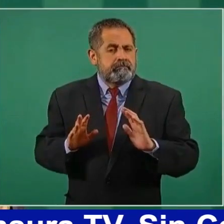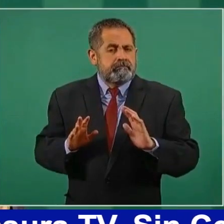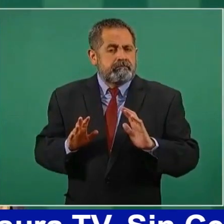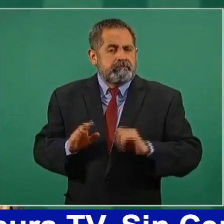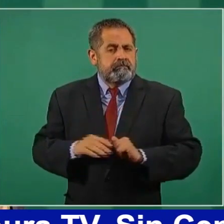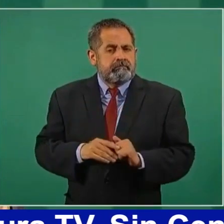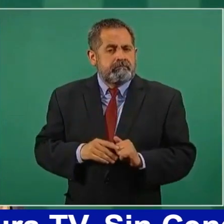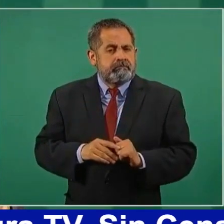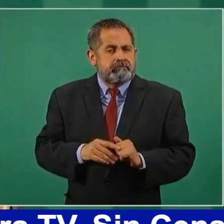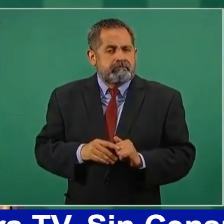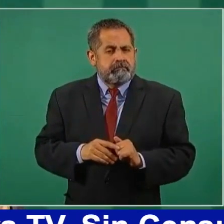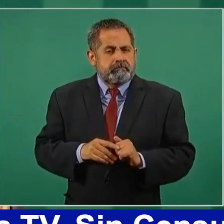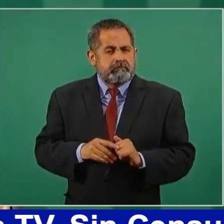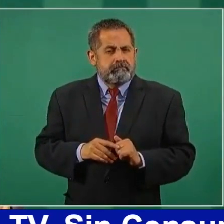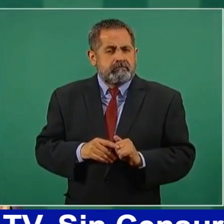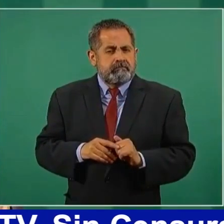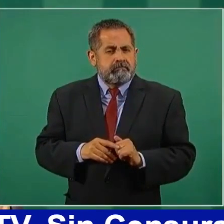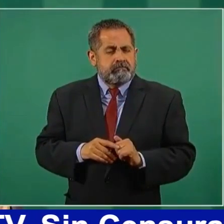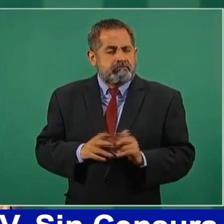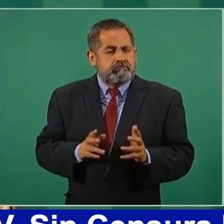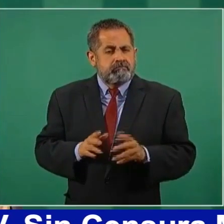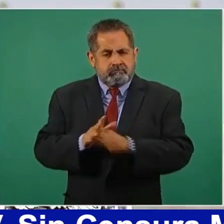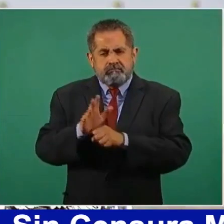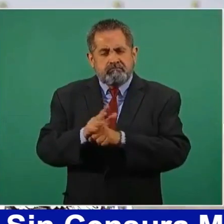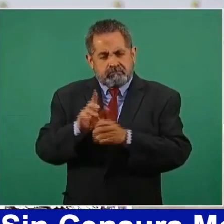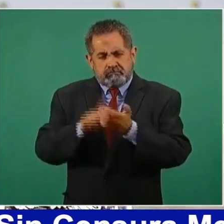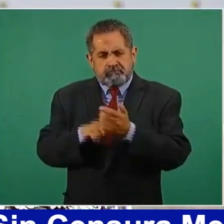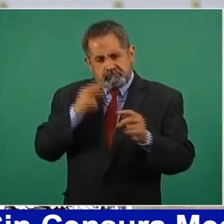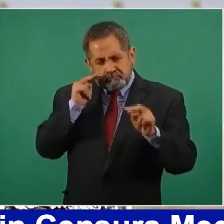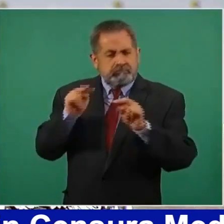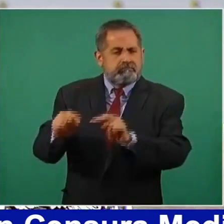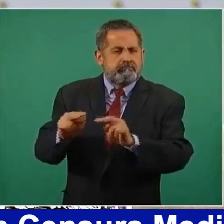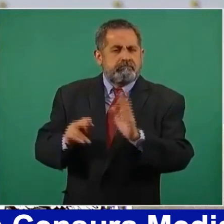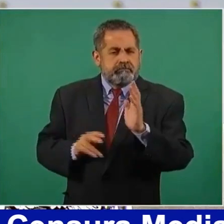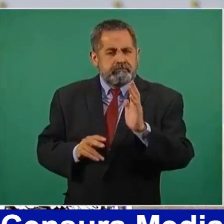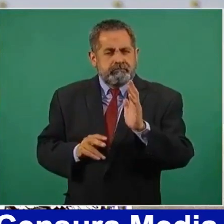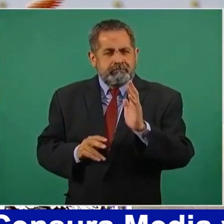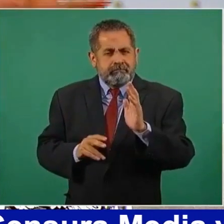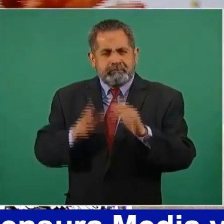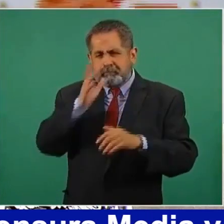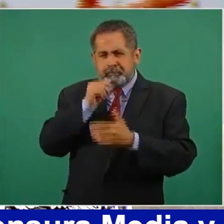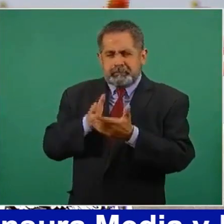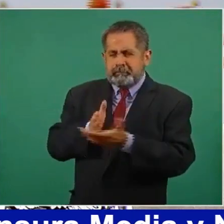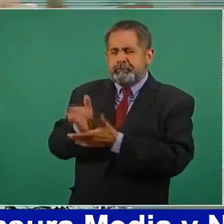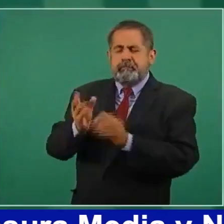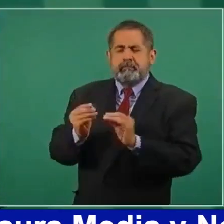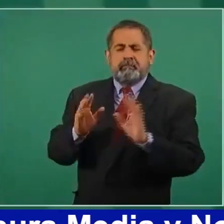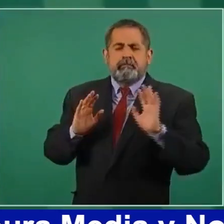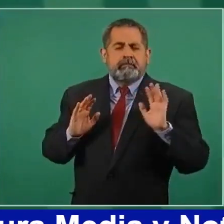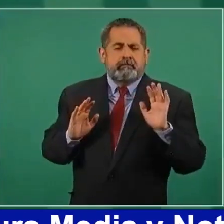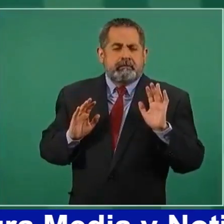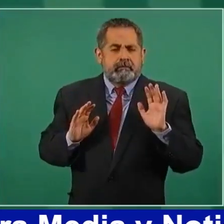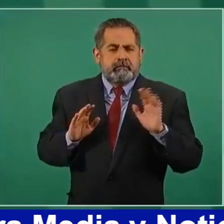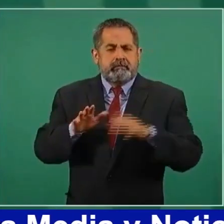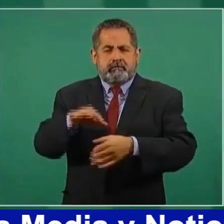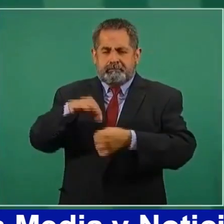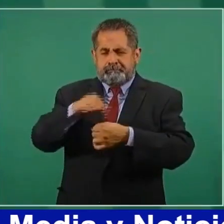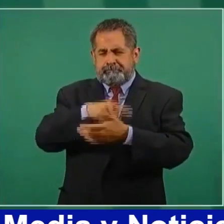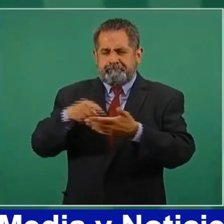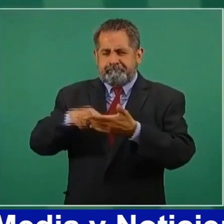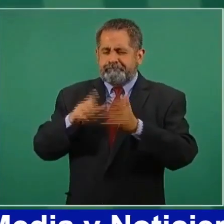siembra de papaya, para la ganadería y con mucho